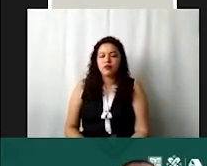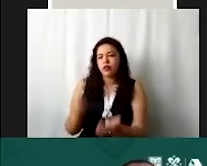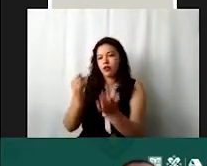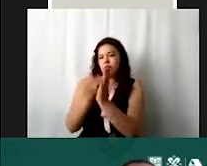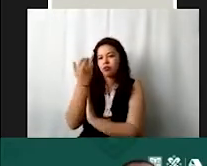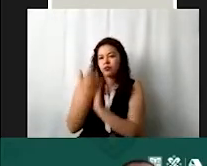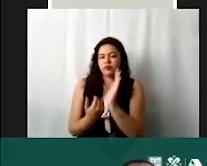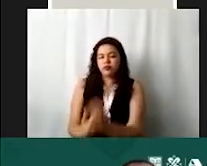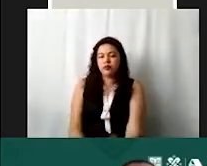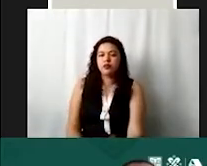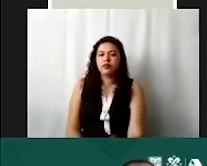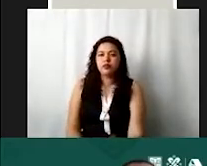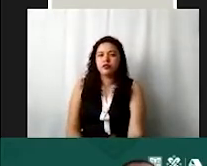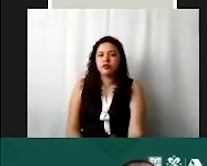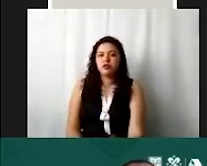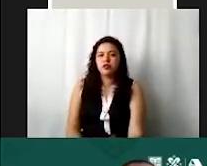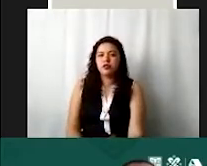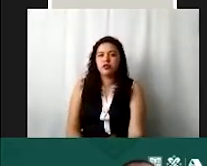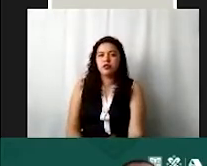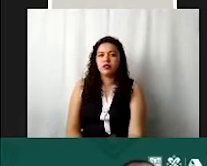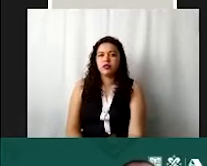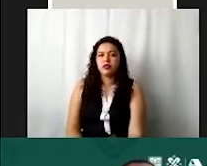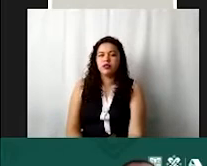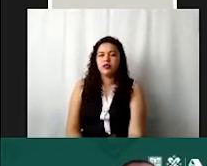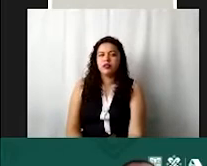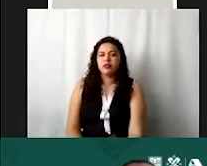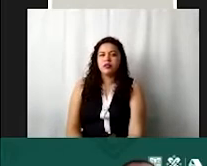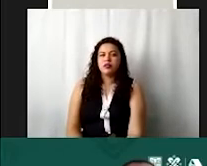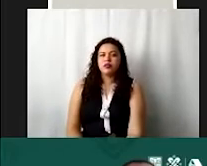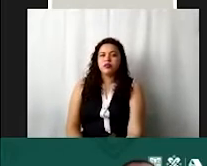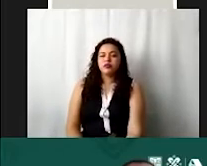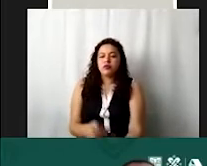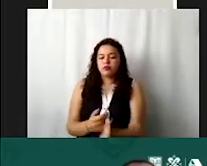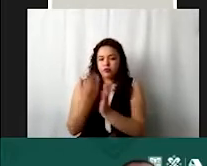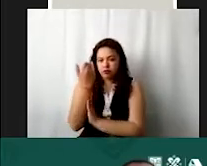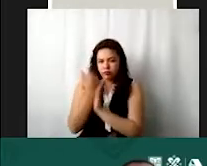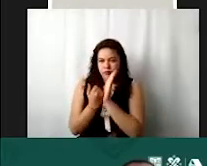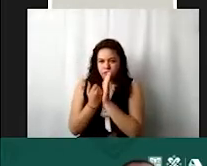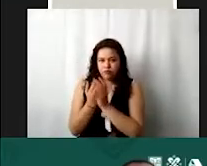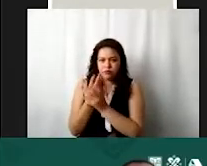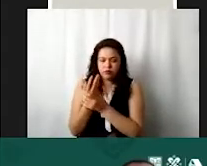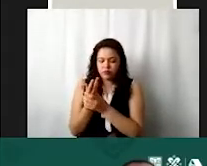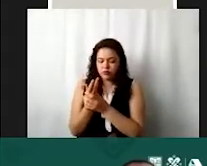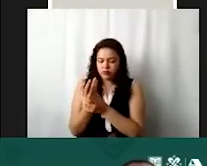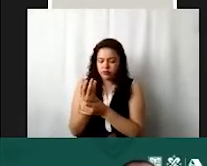entonces aquí le ponemos reducciones y guardamos